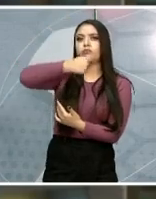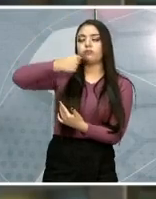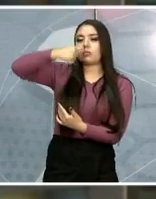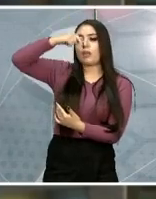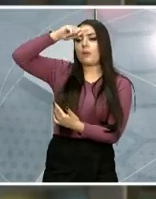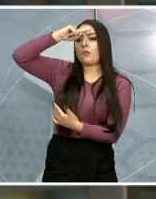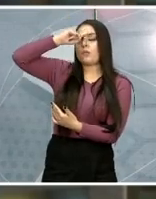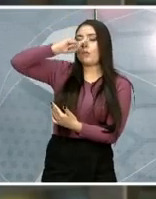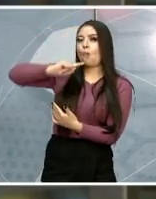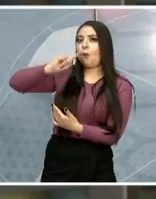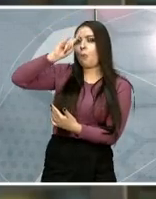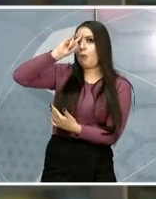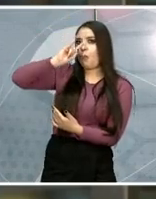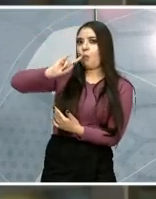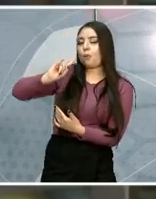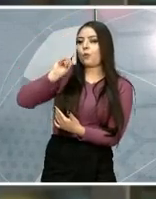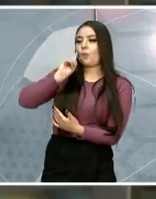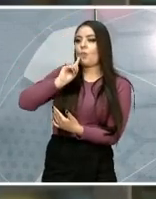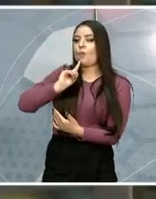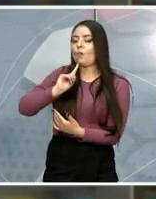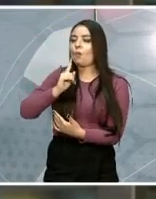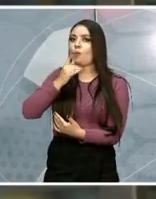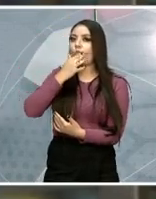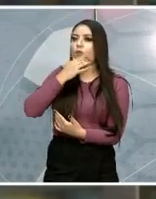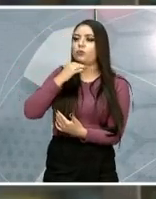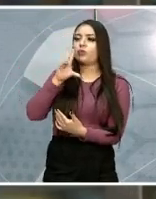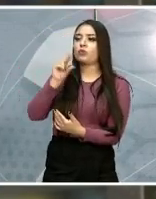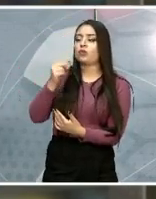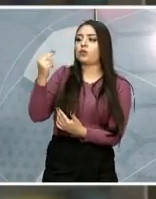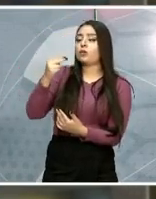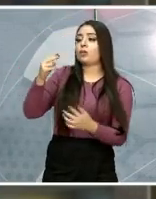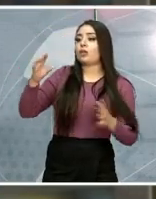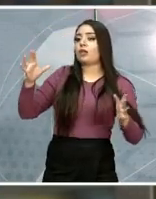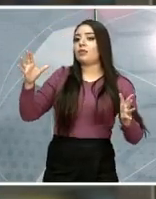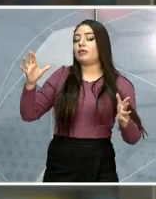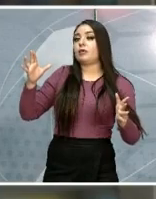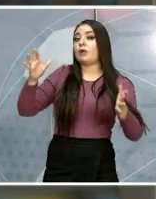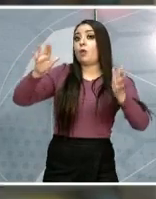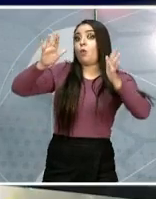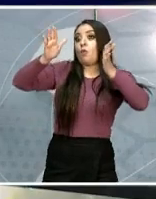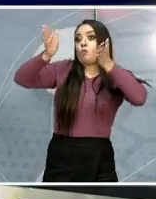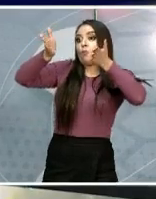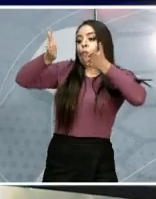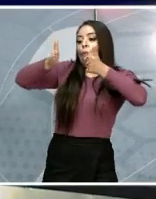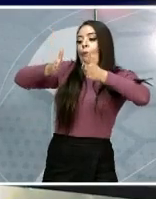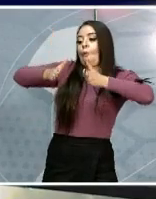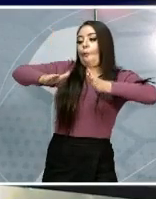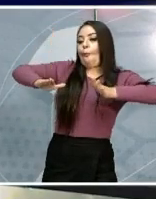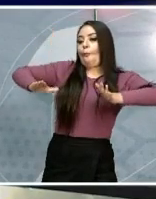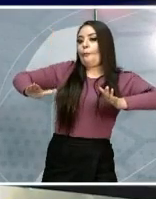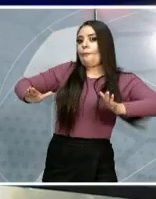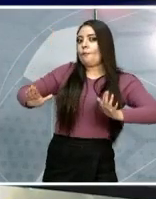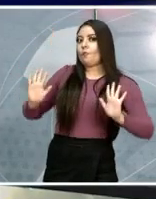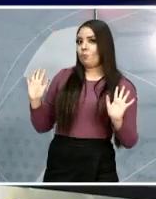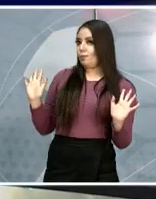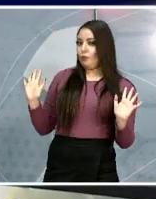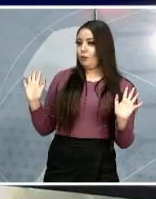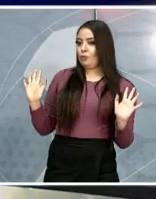necesariamente tienen que ver con 90, 60, 90 o los cuerpos skinny, las niñas